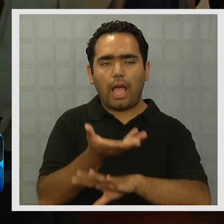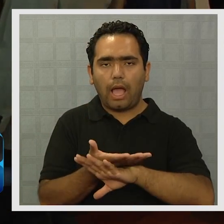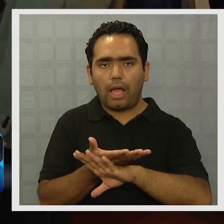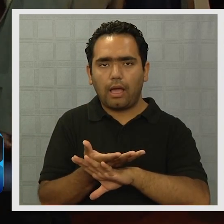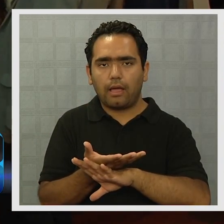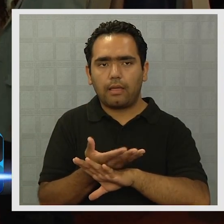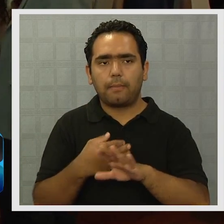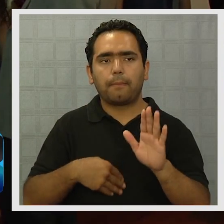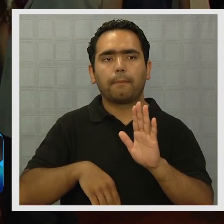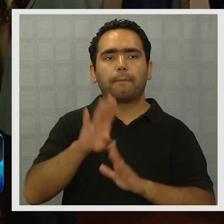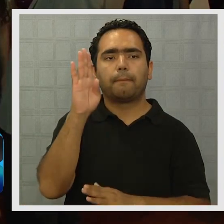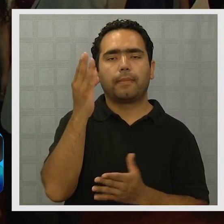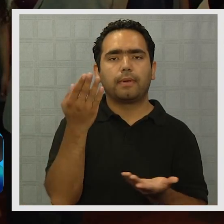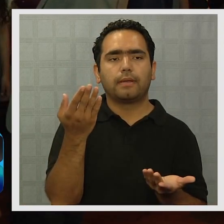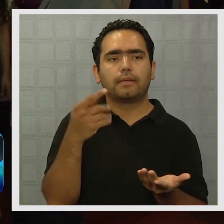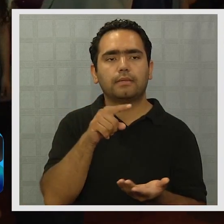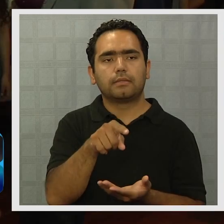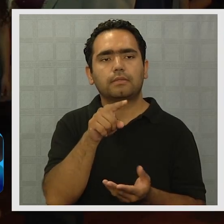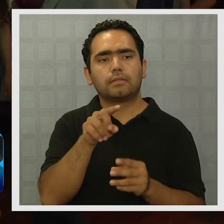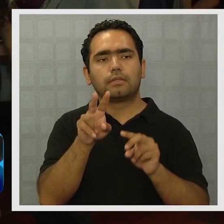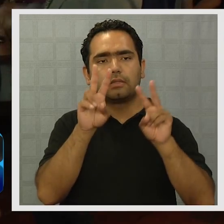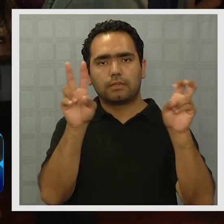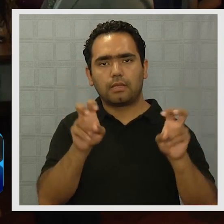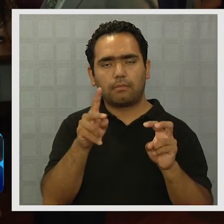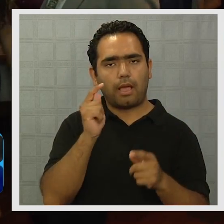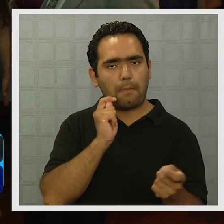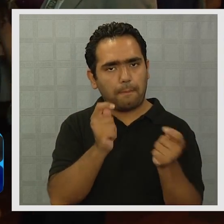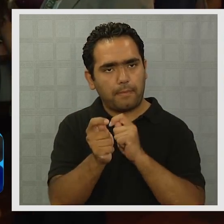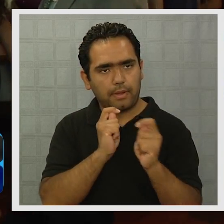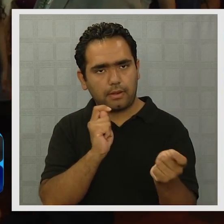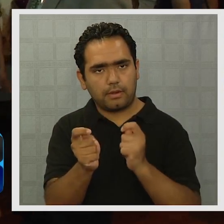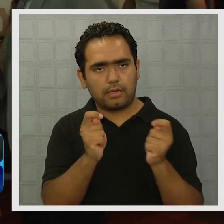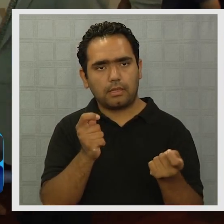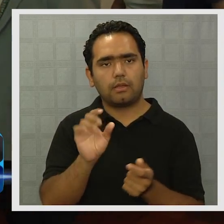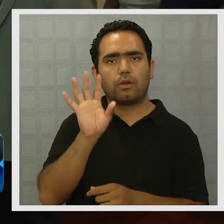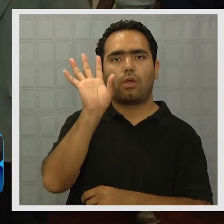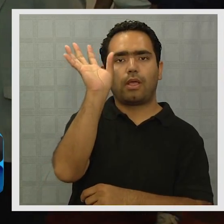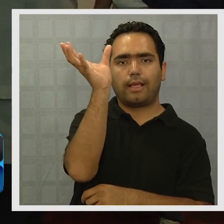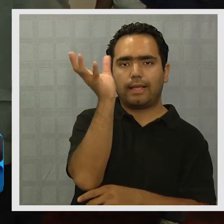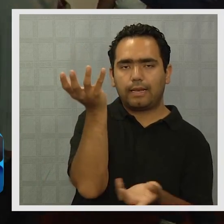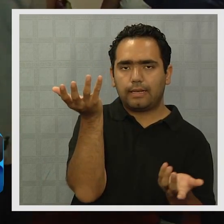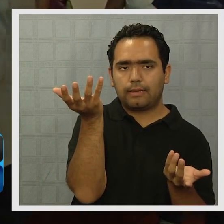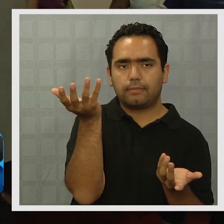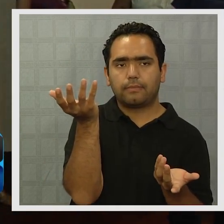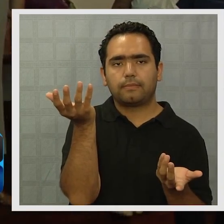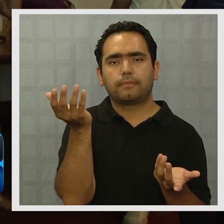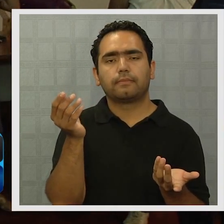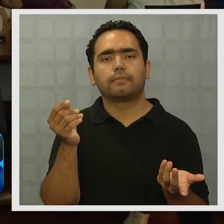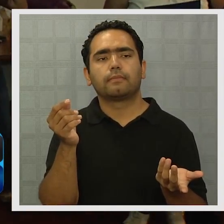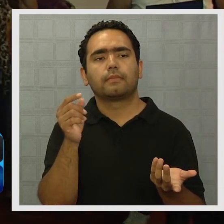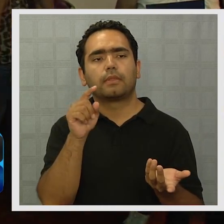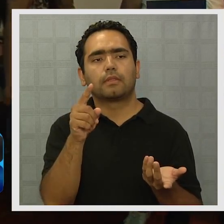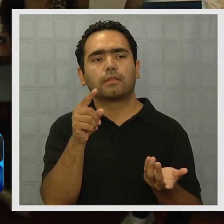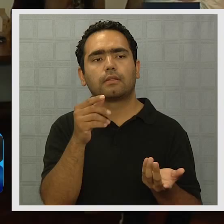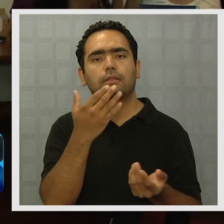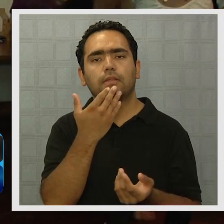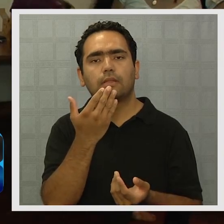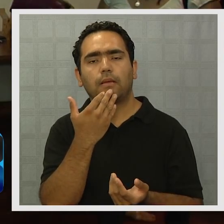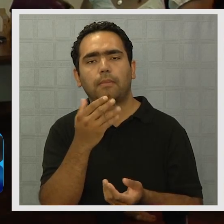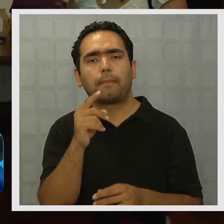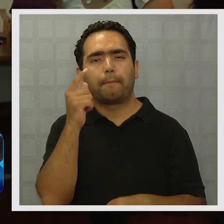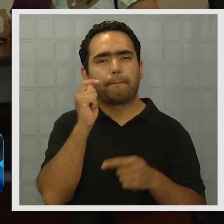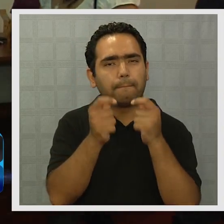mayor recurrencia de fenómenos de peligro meteorológico, incluso